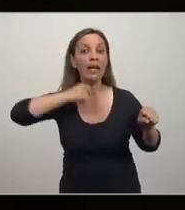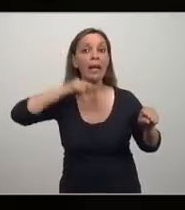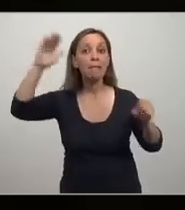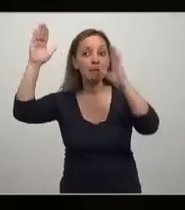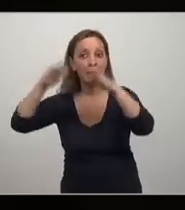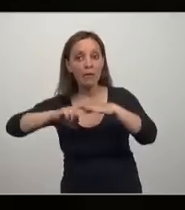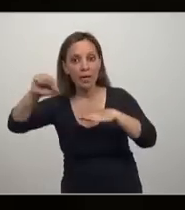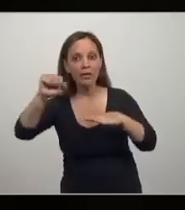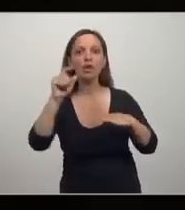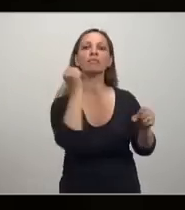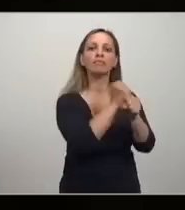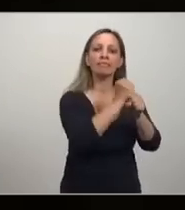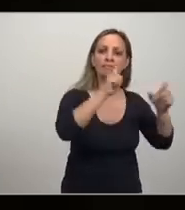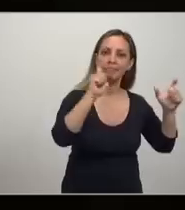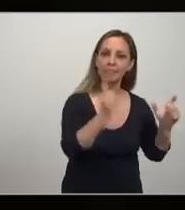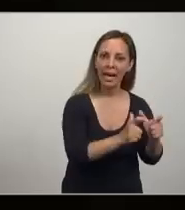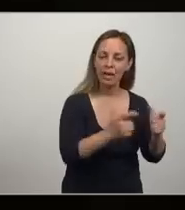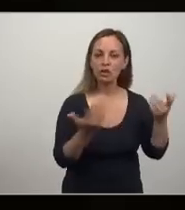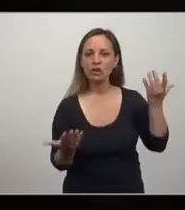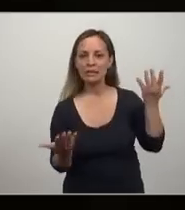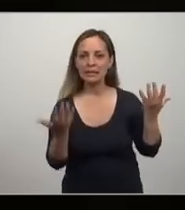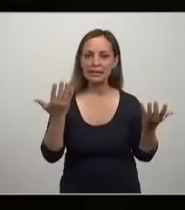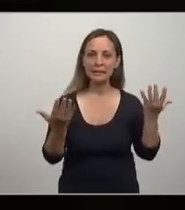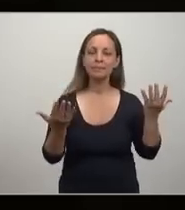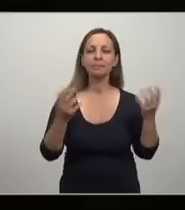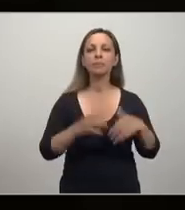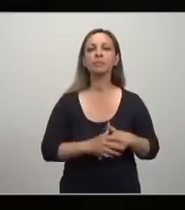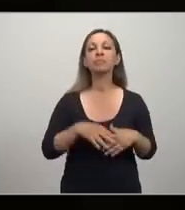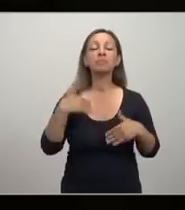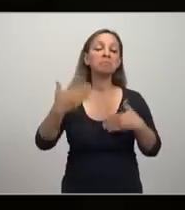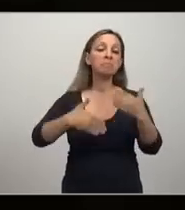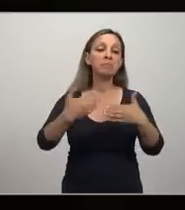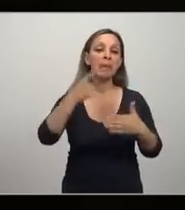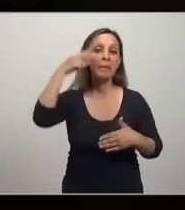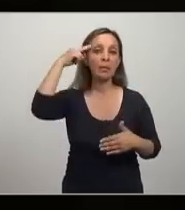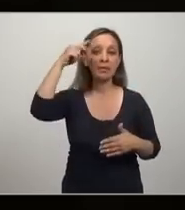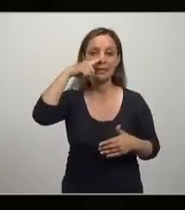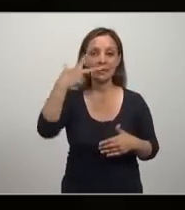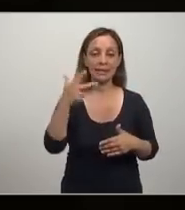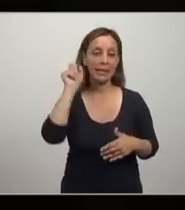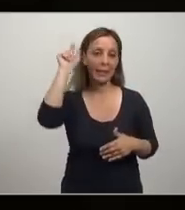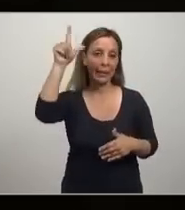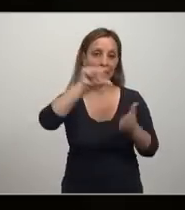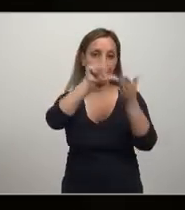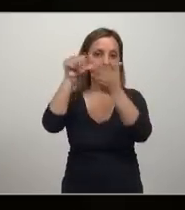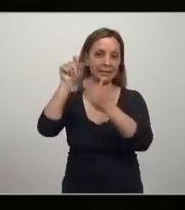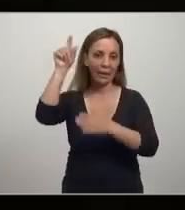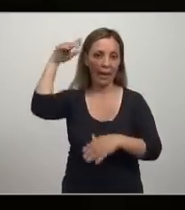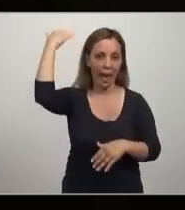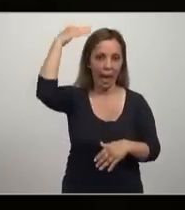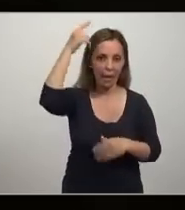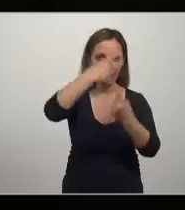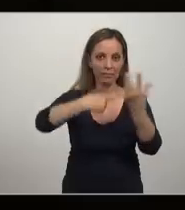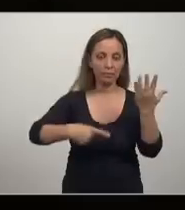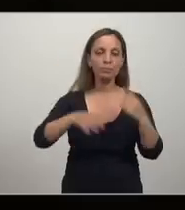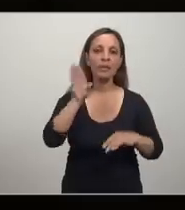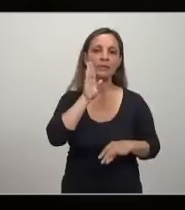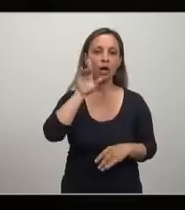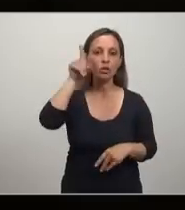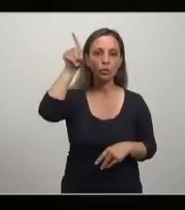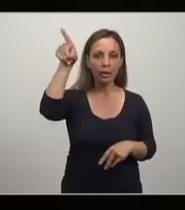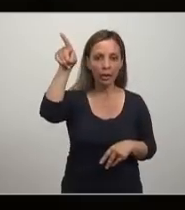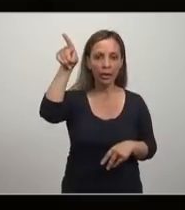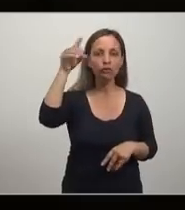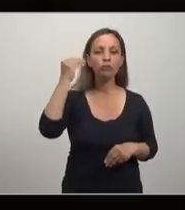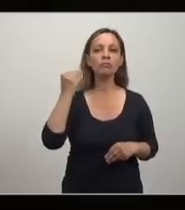1973, por la sanción de los países árabes, el boicot petrolero de los países árabes porque Estados Unidos apoyó a Israel